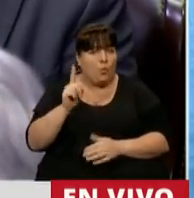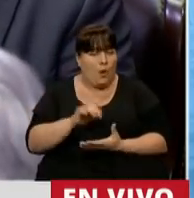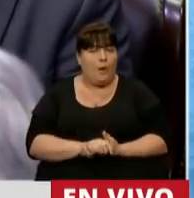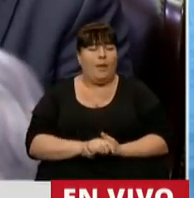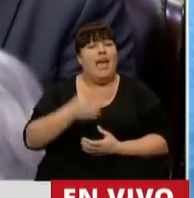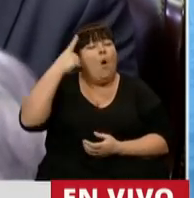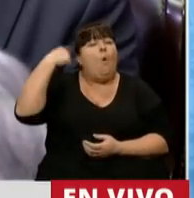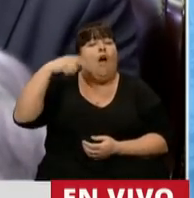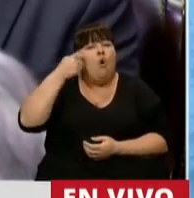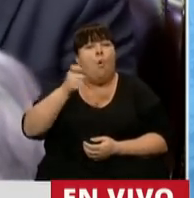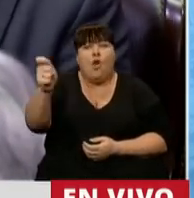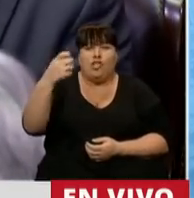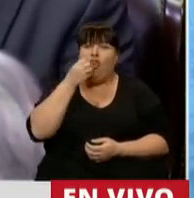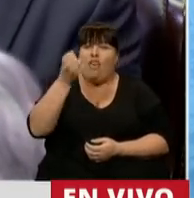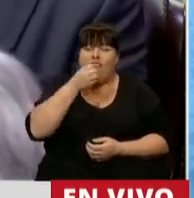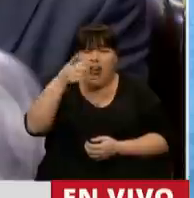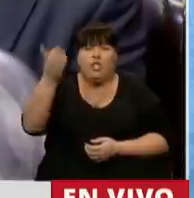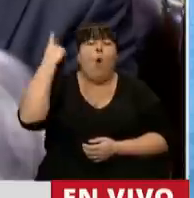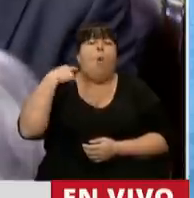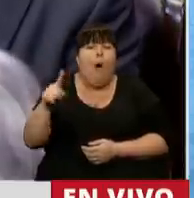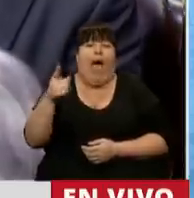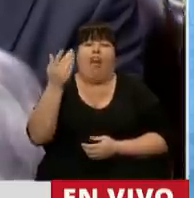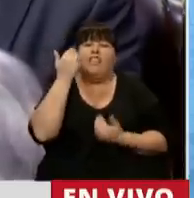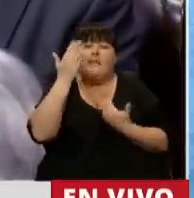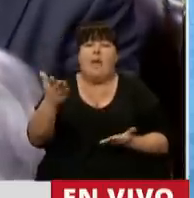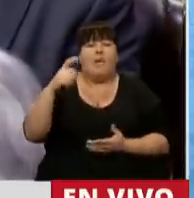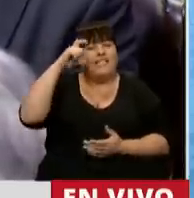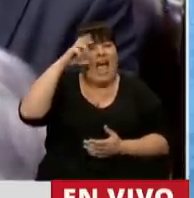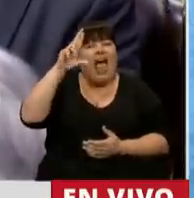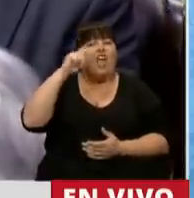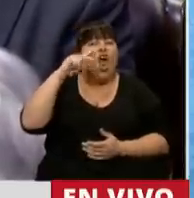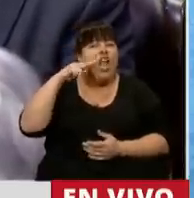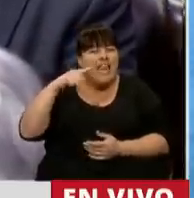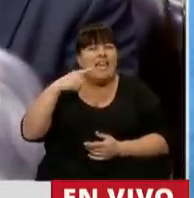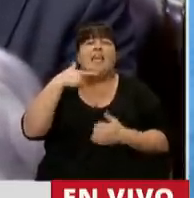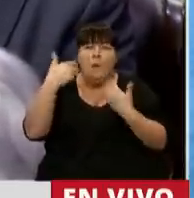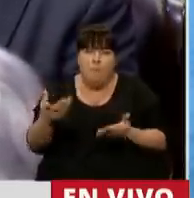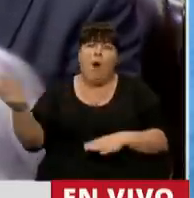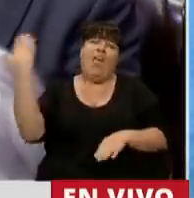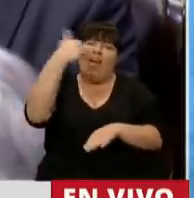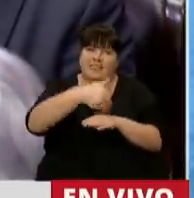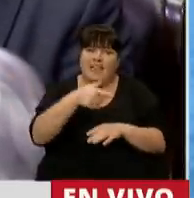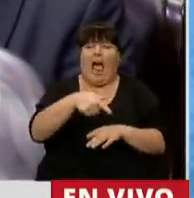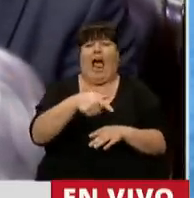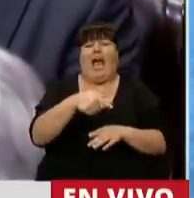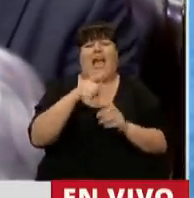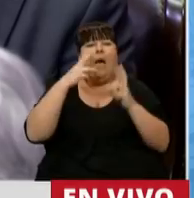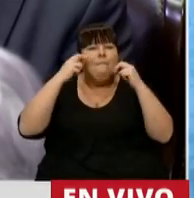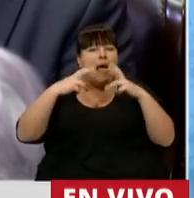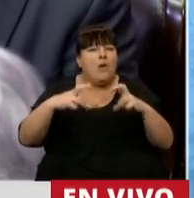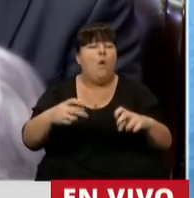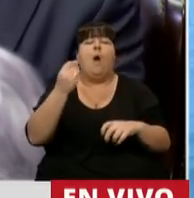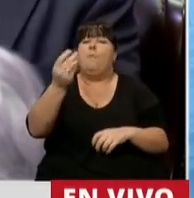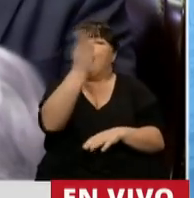que en el juicio oral, que es recién cuando el sinvergüenza de Ercolini le dio la posibilidad de ingresar al peritaje,